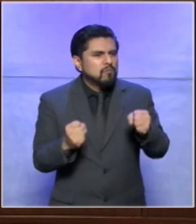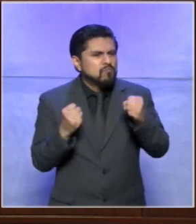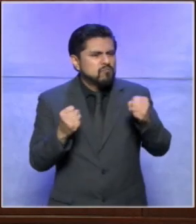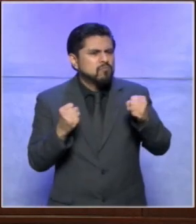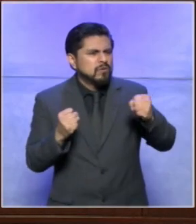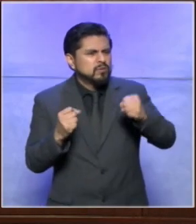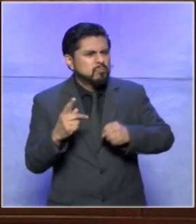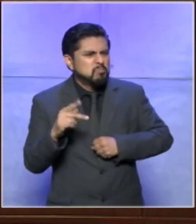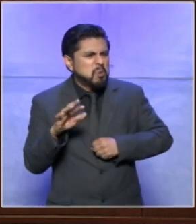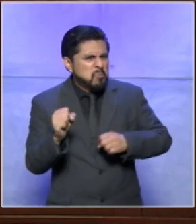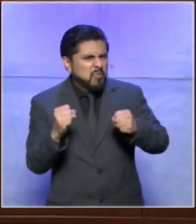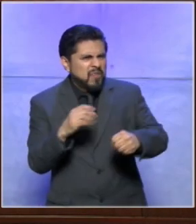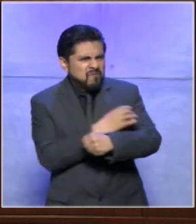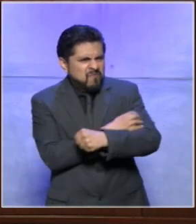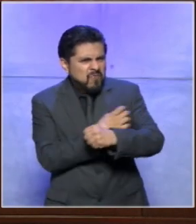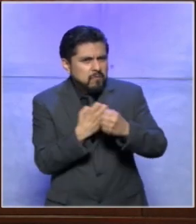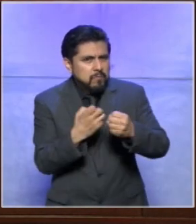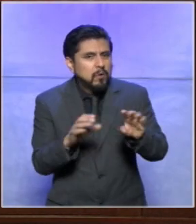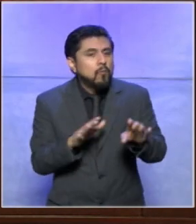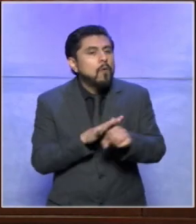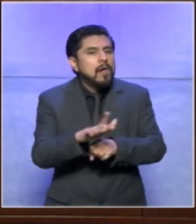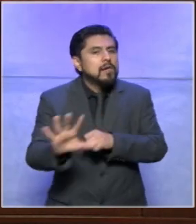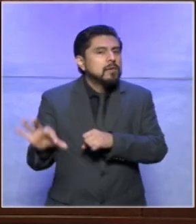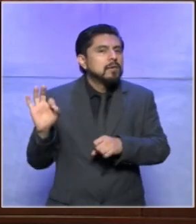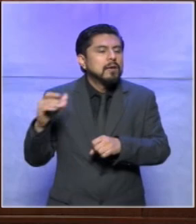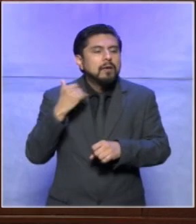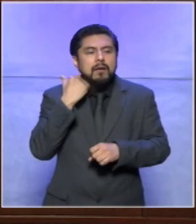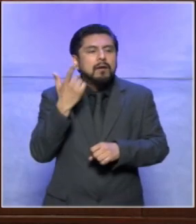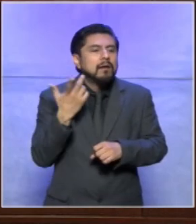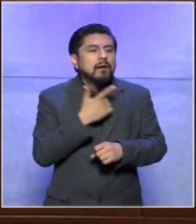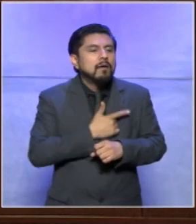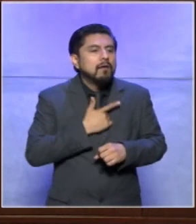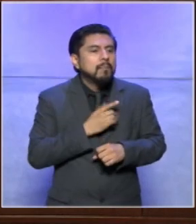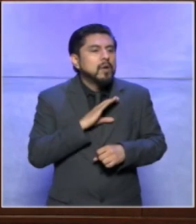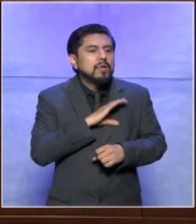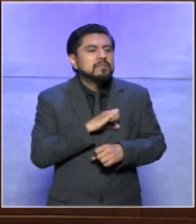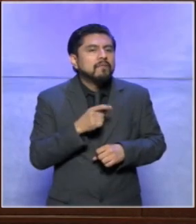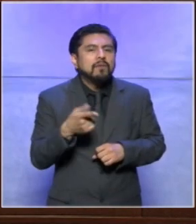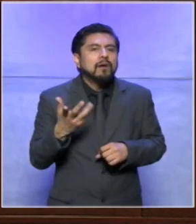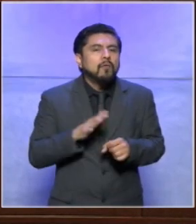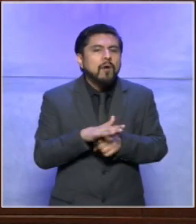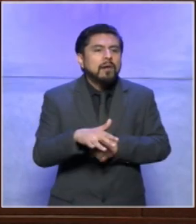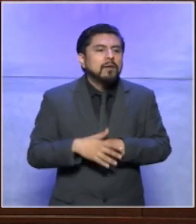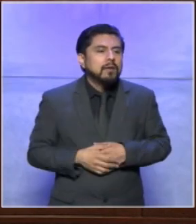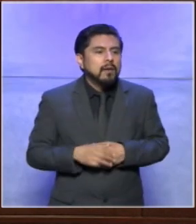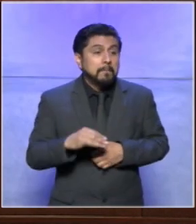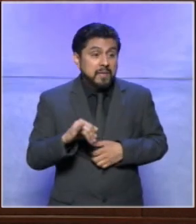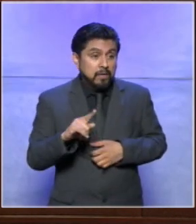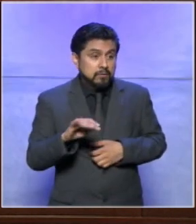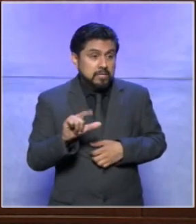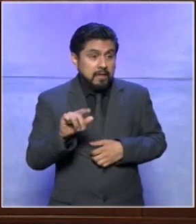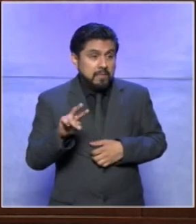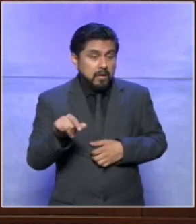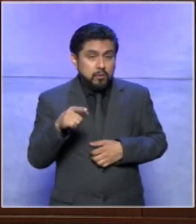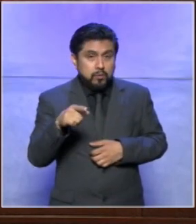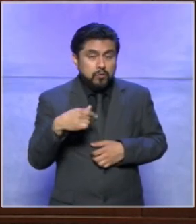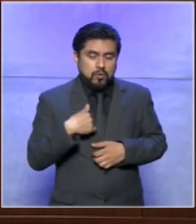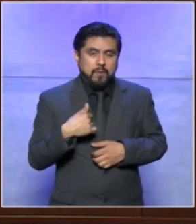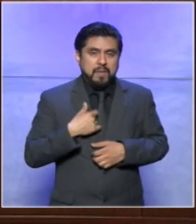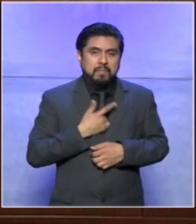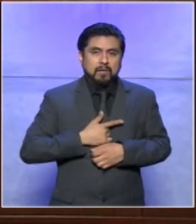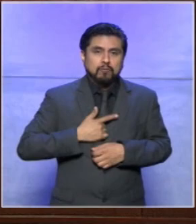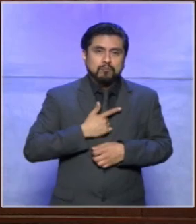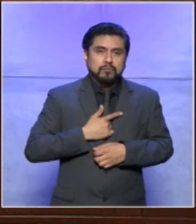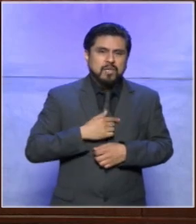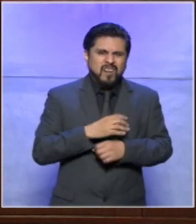que le gustaría tener para ayudar a las niñas en desigualdad a los niños en desigualdad a ver miroslava por favor a mí me gustaría tener el